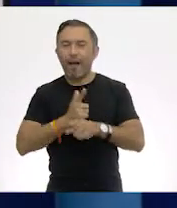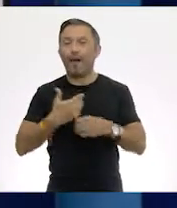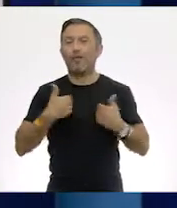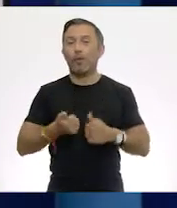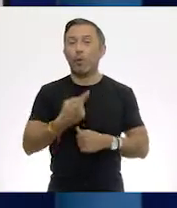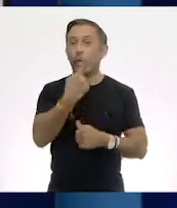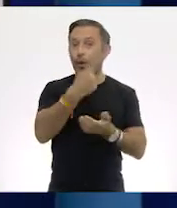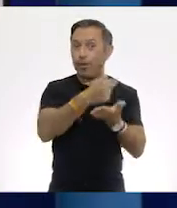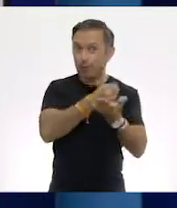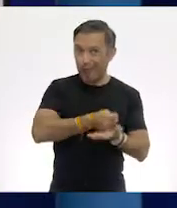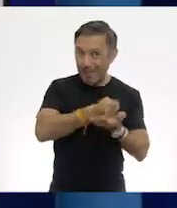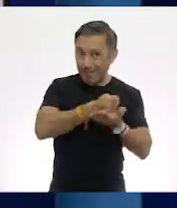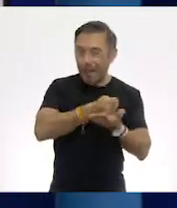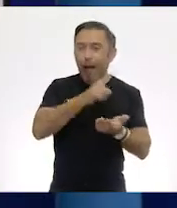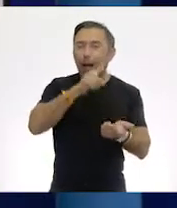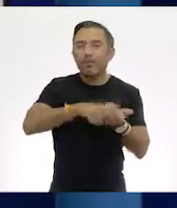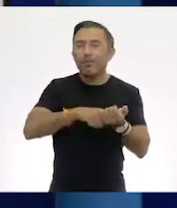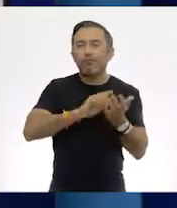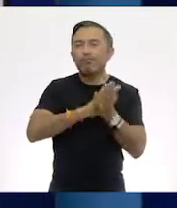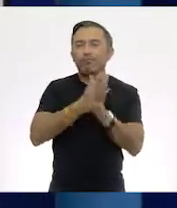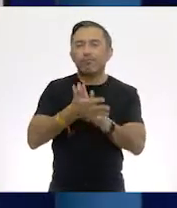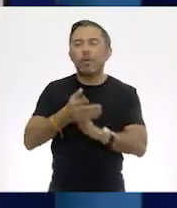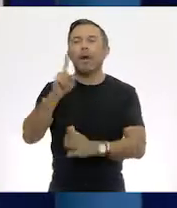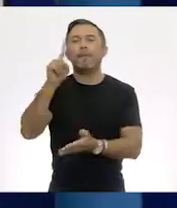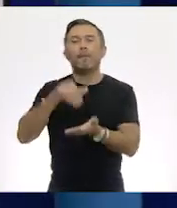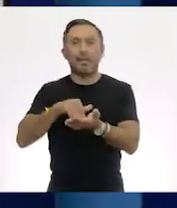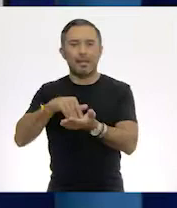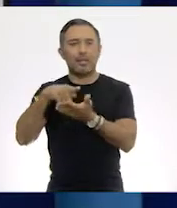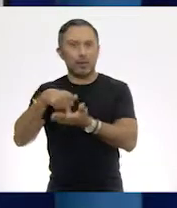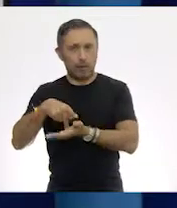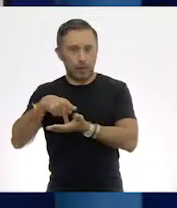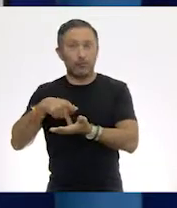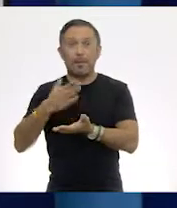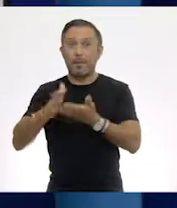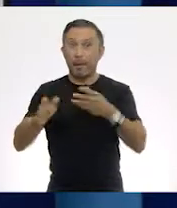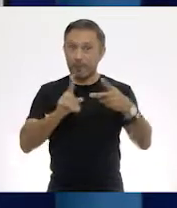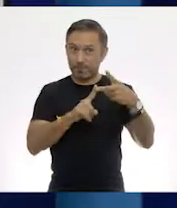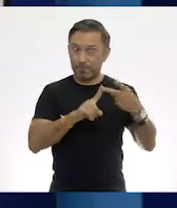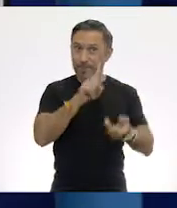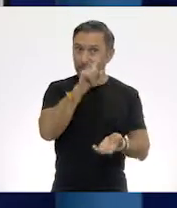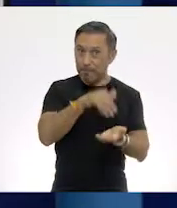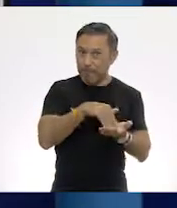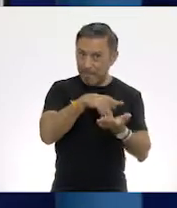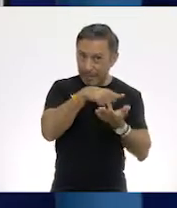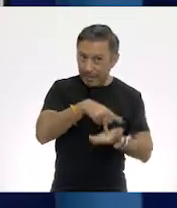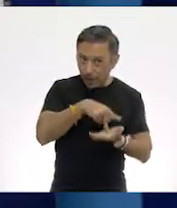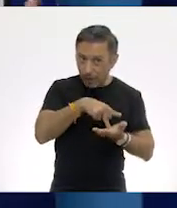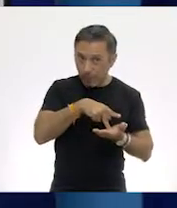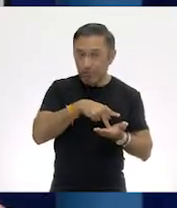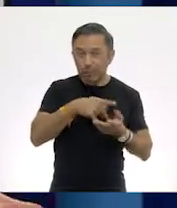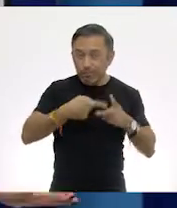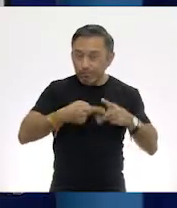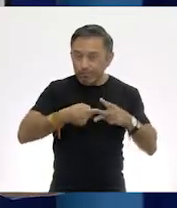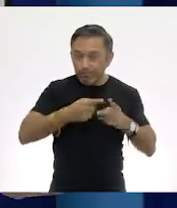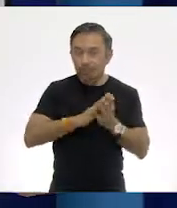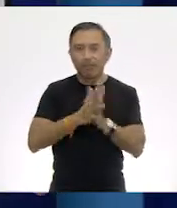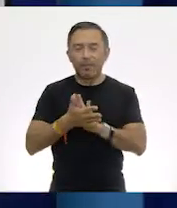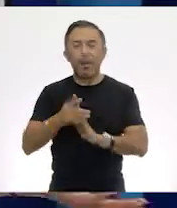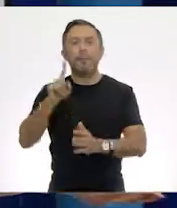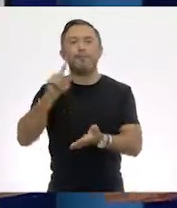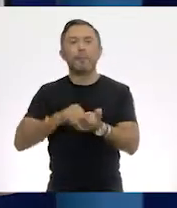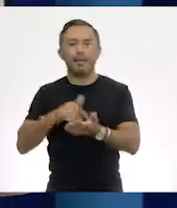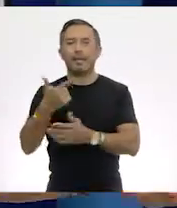a mil kilogramos y que un kilogramo es igual a mil gramos. Y de esta manera